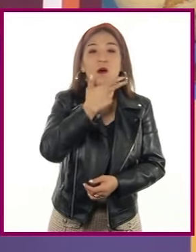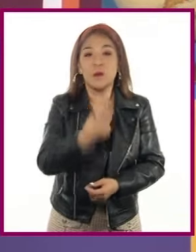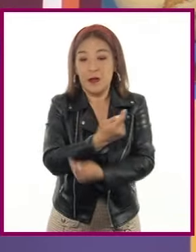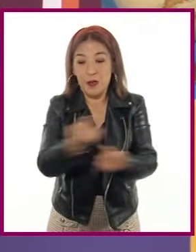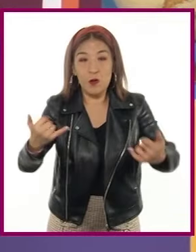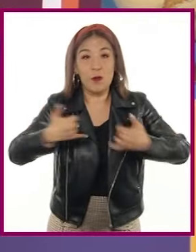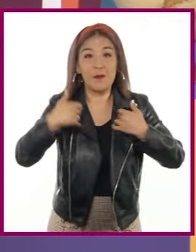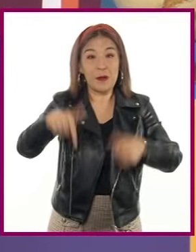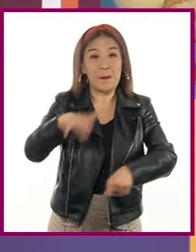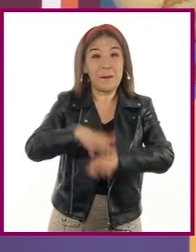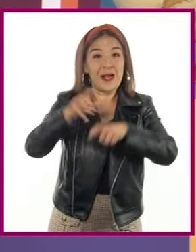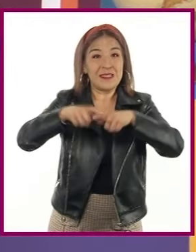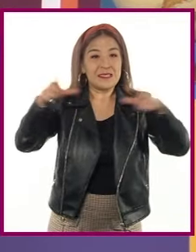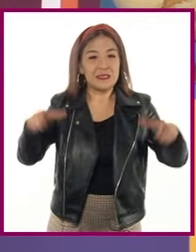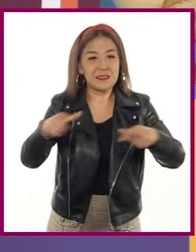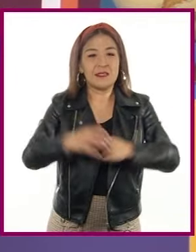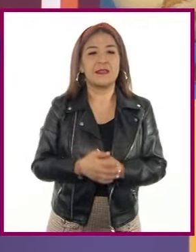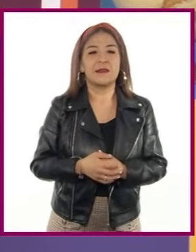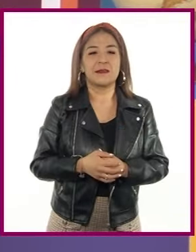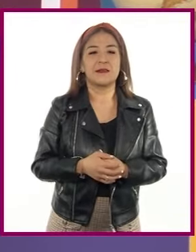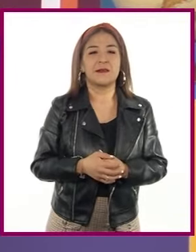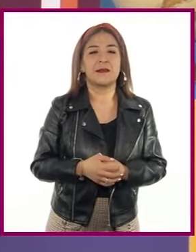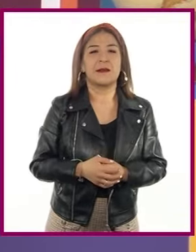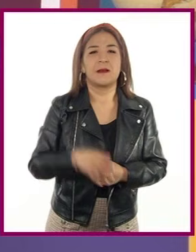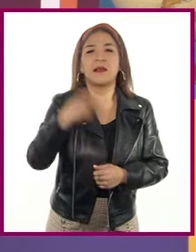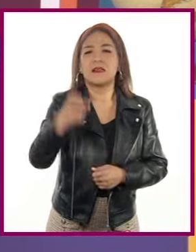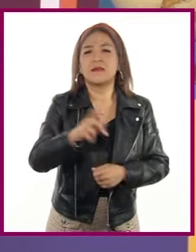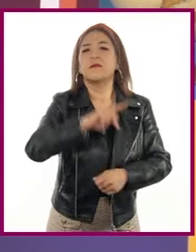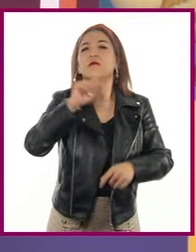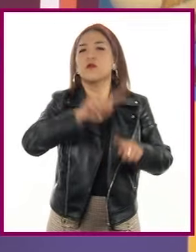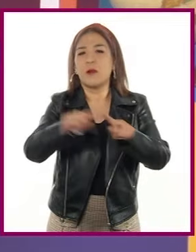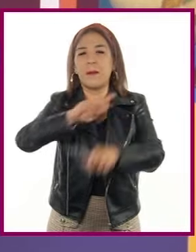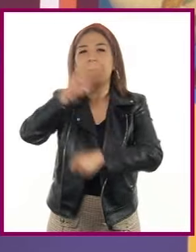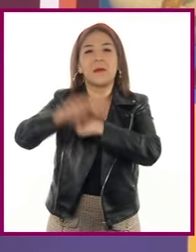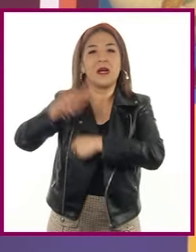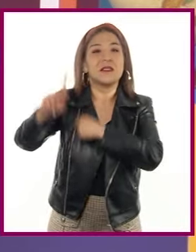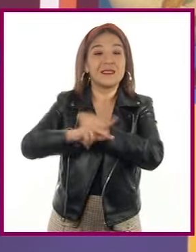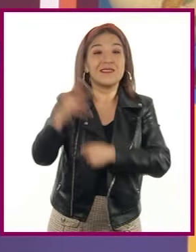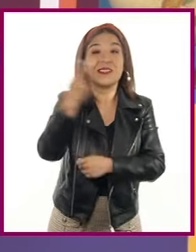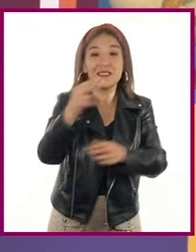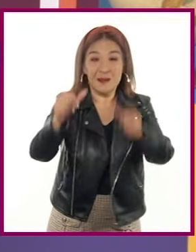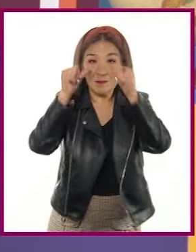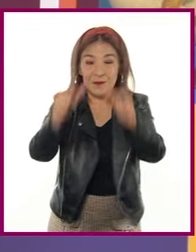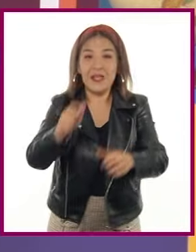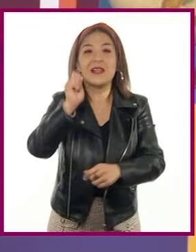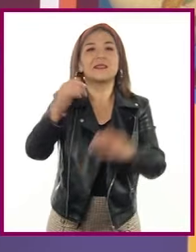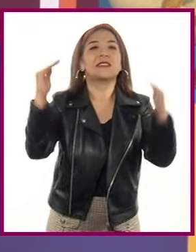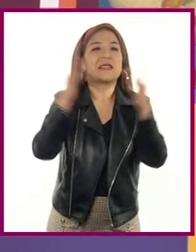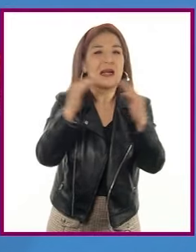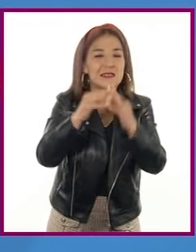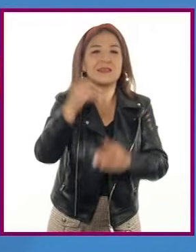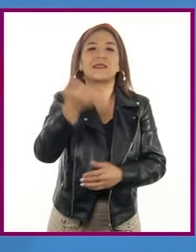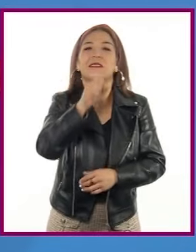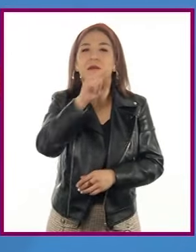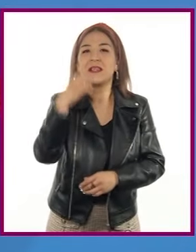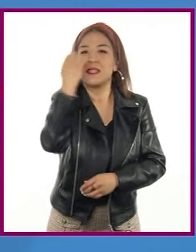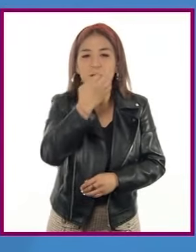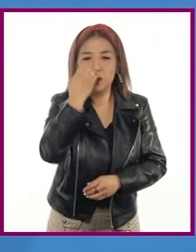jóvenes, como Níger o Mozambique, se requiere de la creación de diversos servicios como vivienda y escuelas.